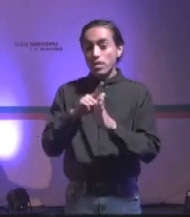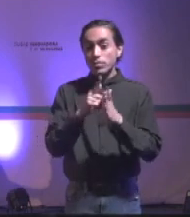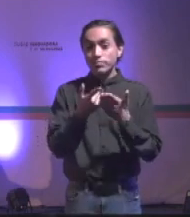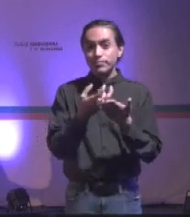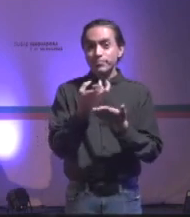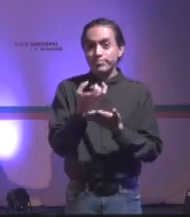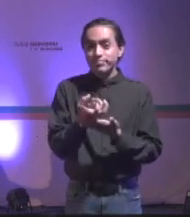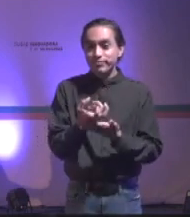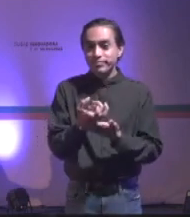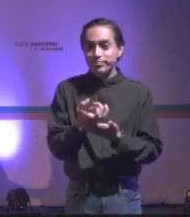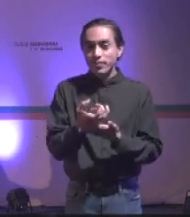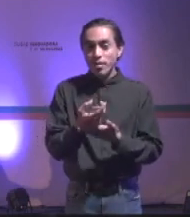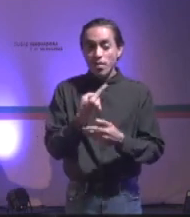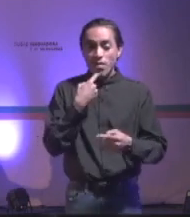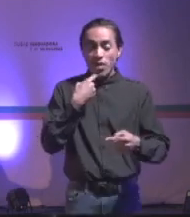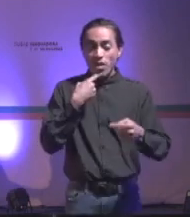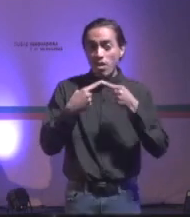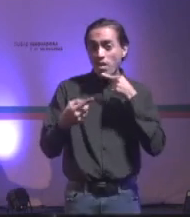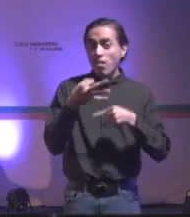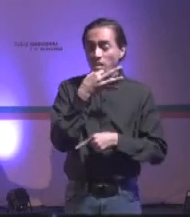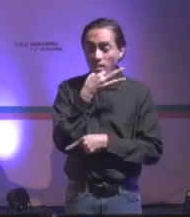no resolvemos con insultos.